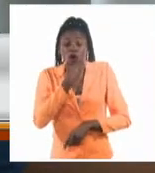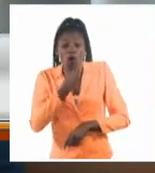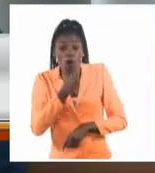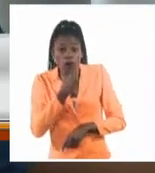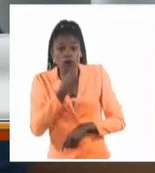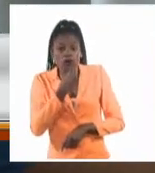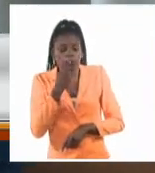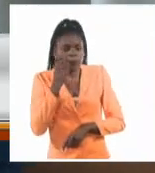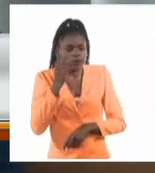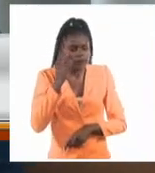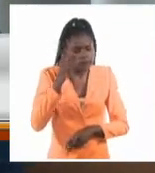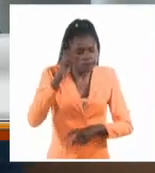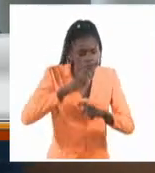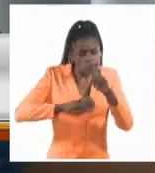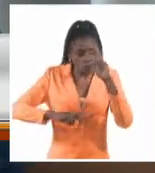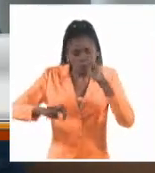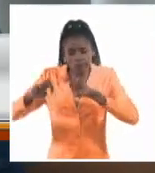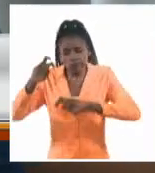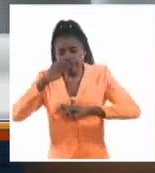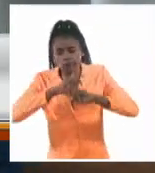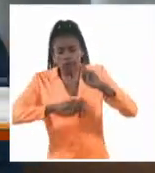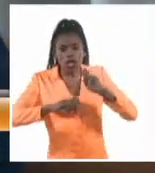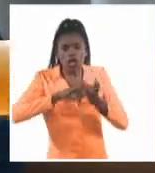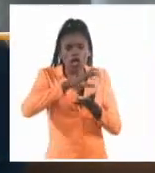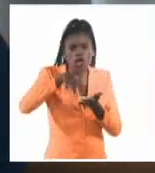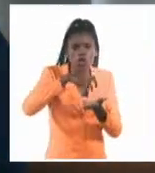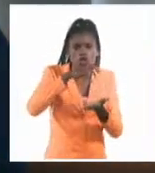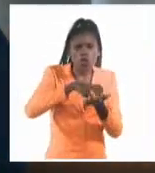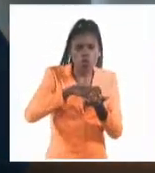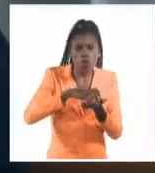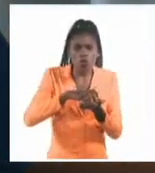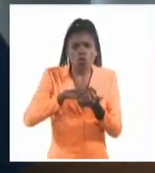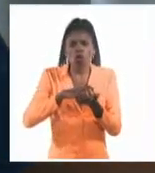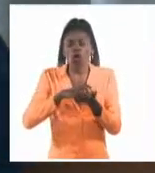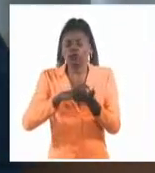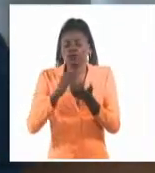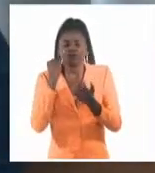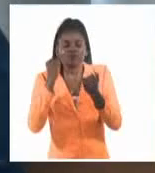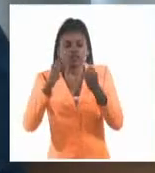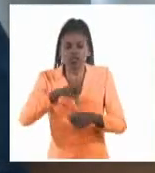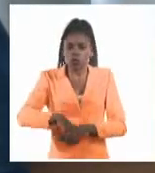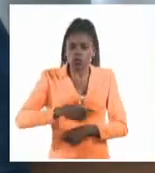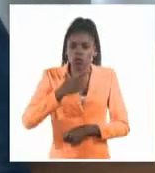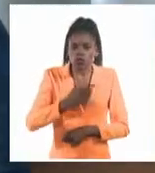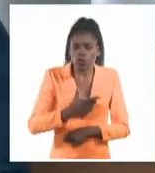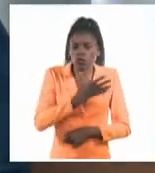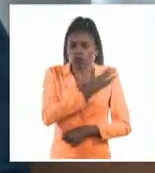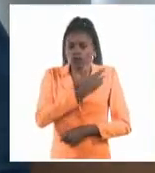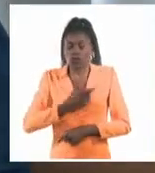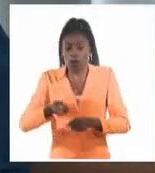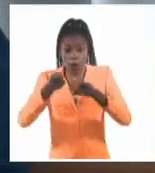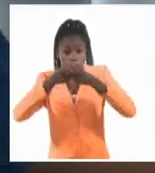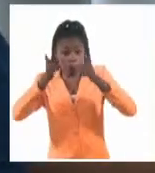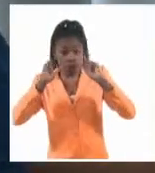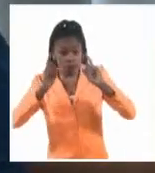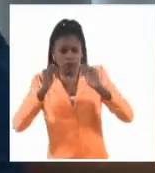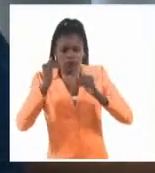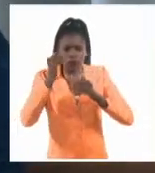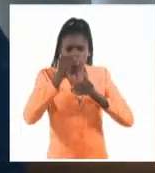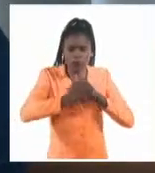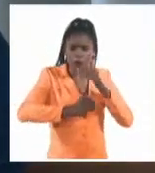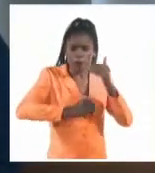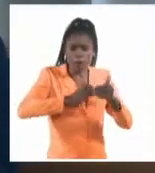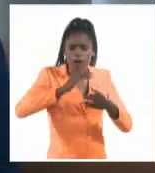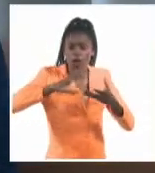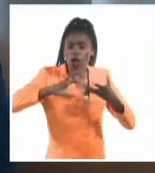ir observando cuáles son los espacios geográficos, los intereses culturales, la sensibilidad política que se va construyendo y la